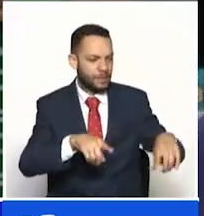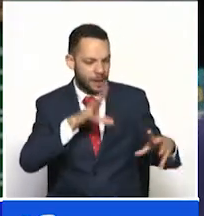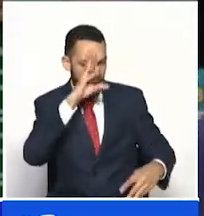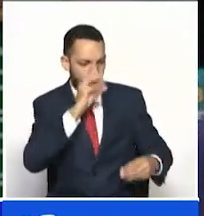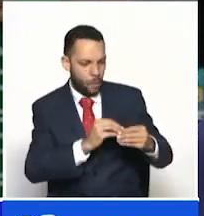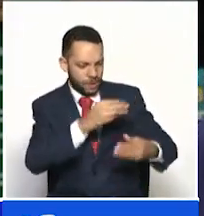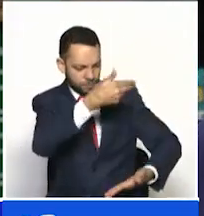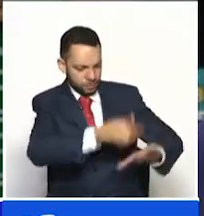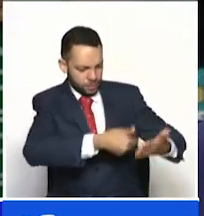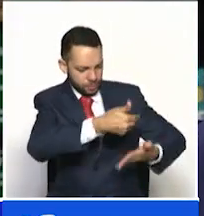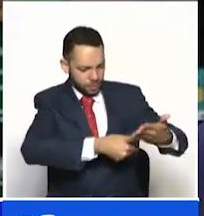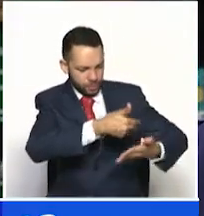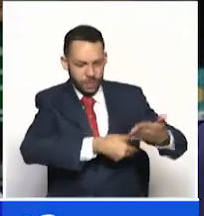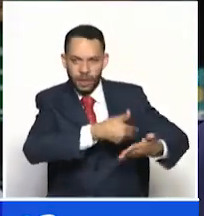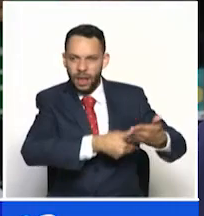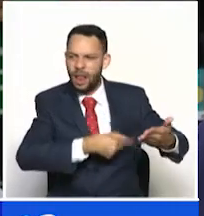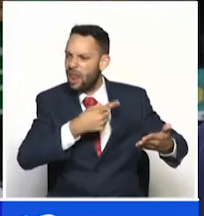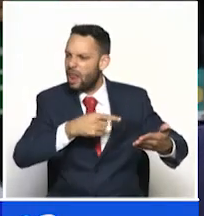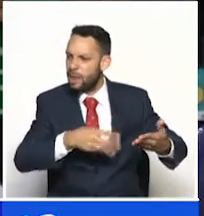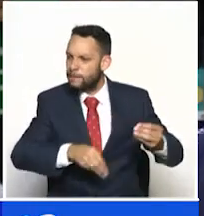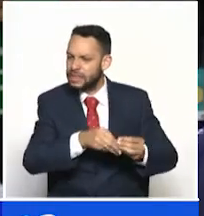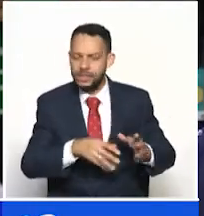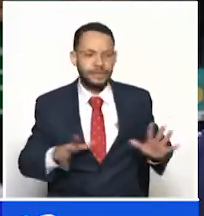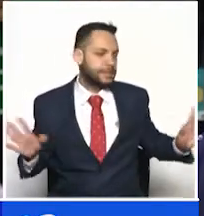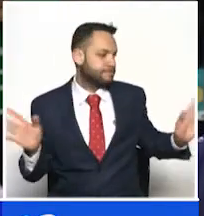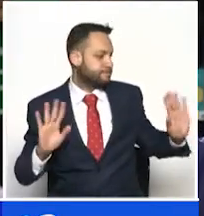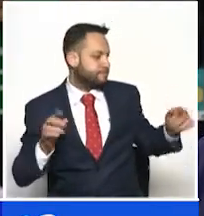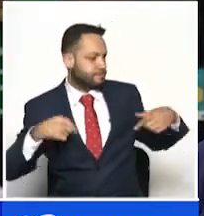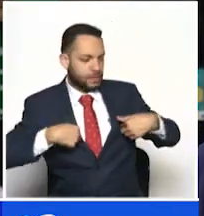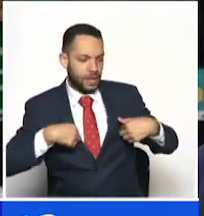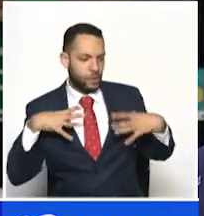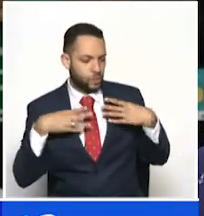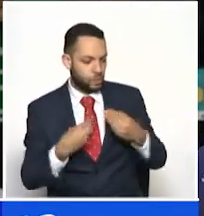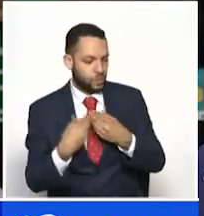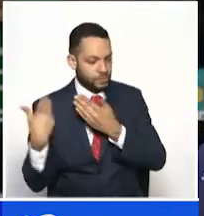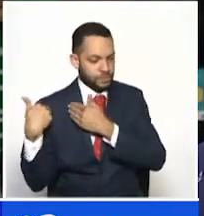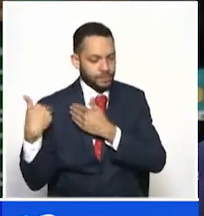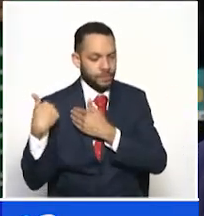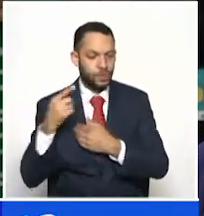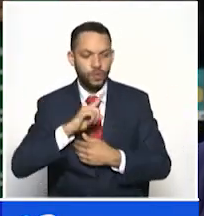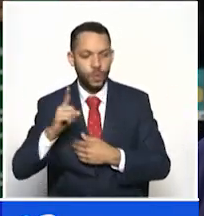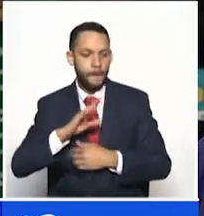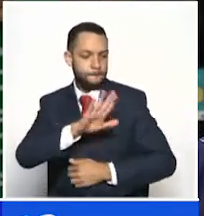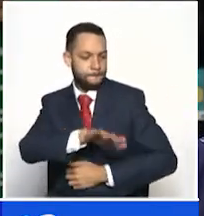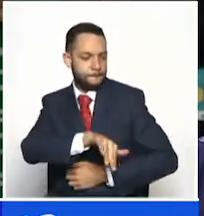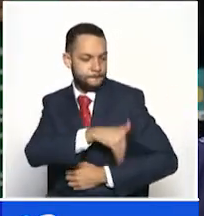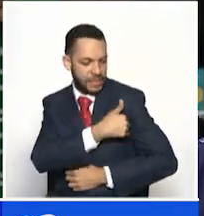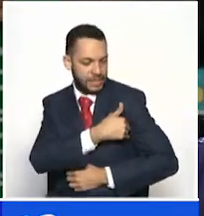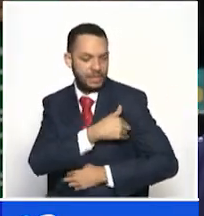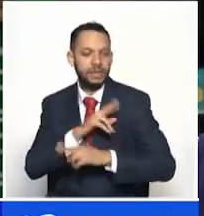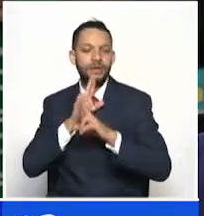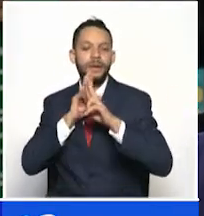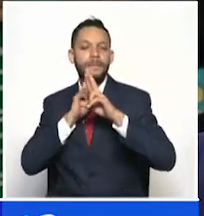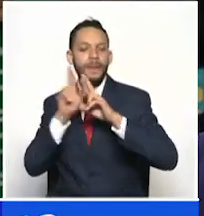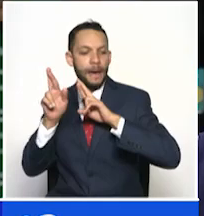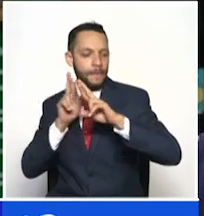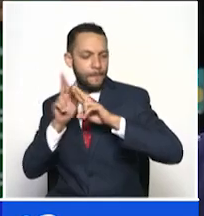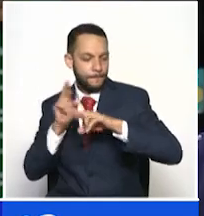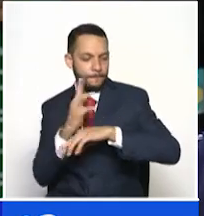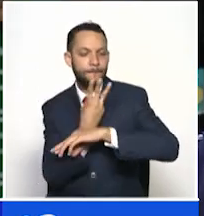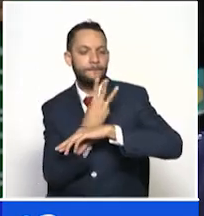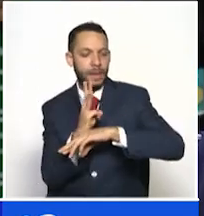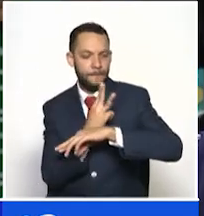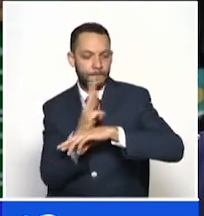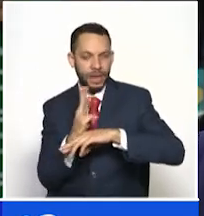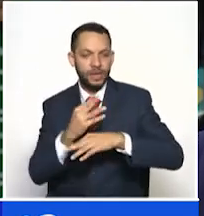siete años, el Ministerio ya lo hace en línea, lo hace directamente en línea y